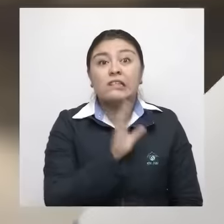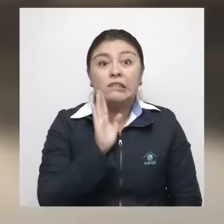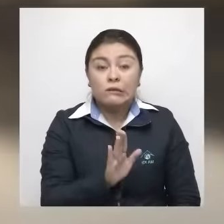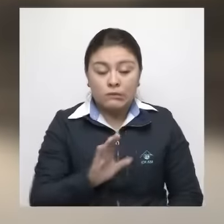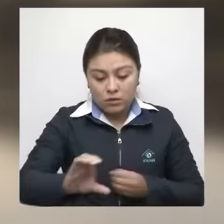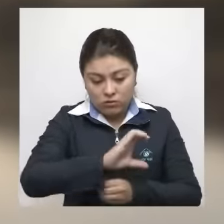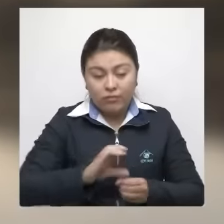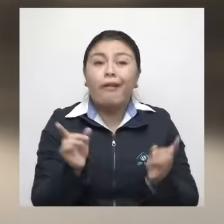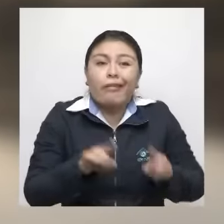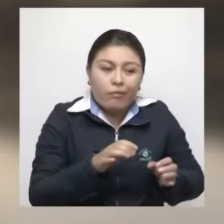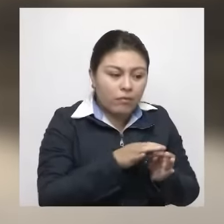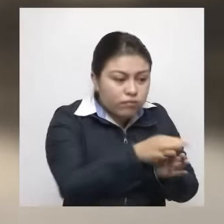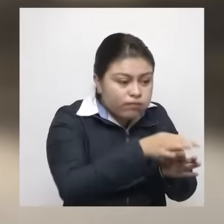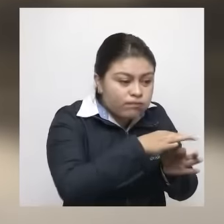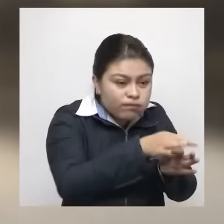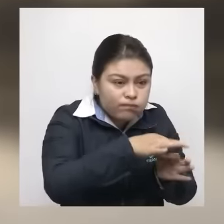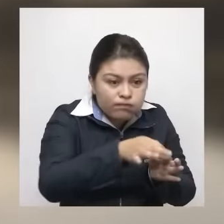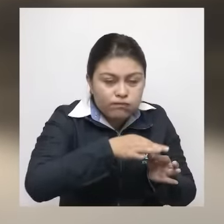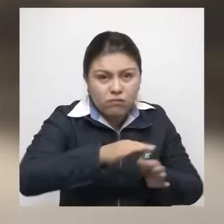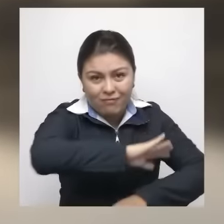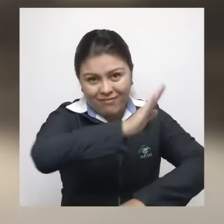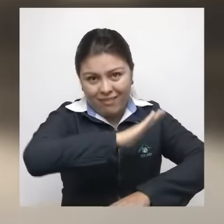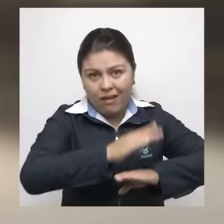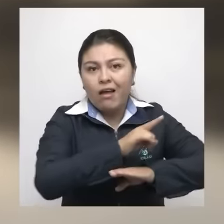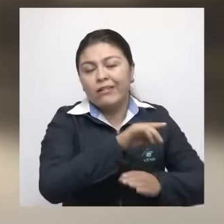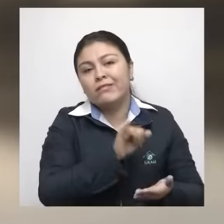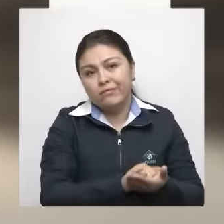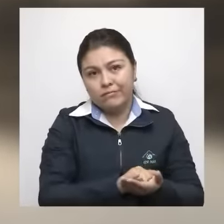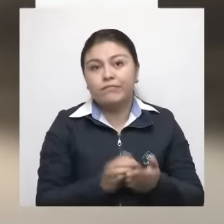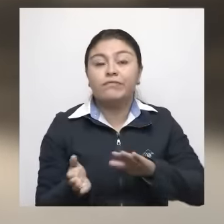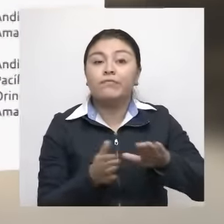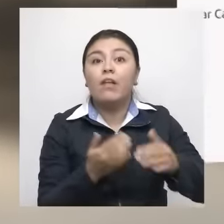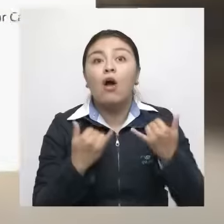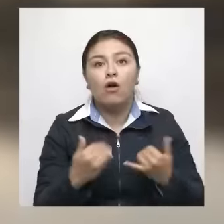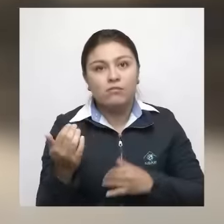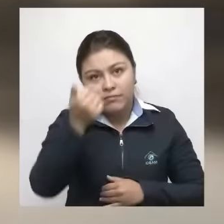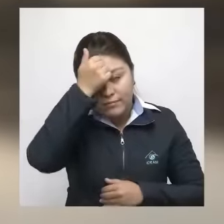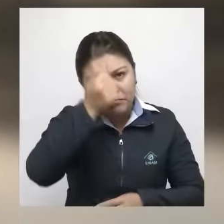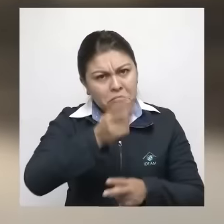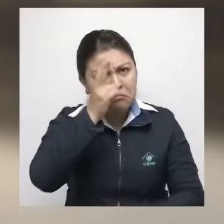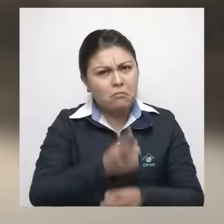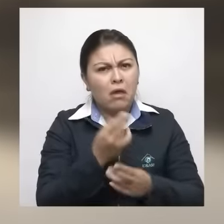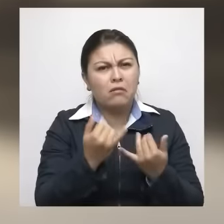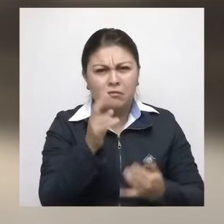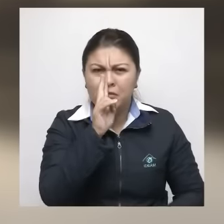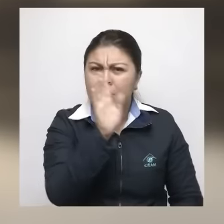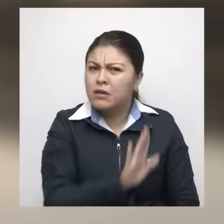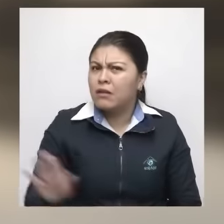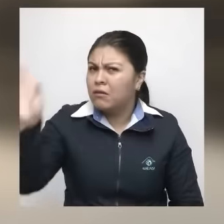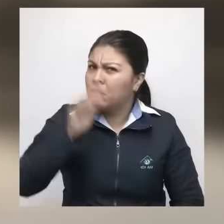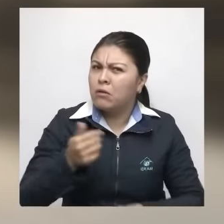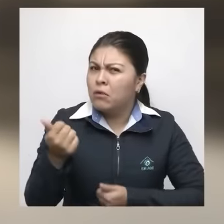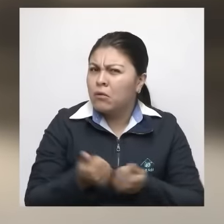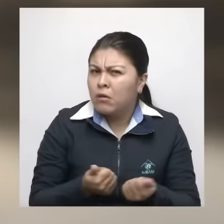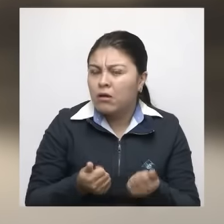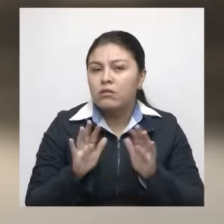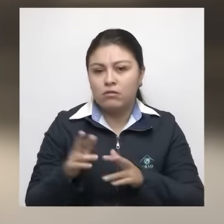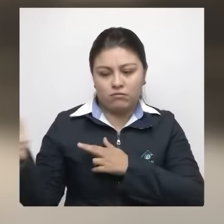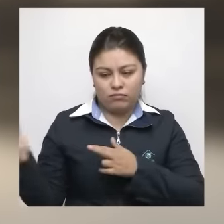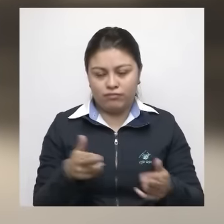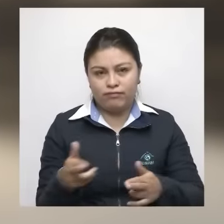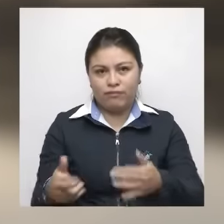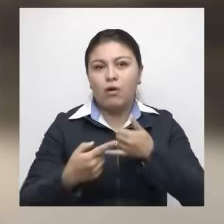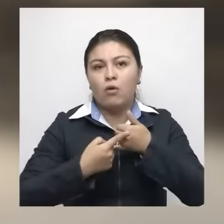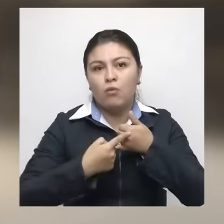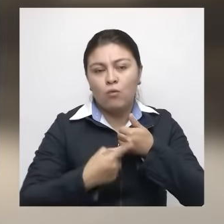Mucha atención a las principales alertas para hoy a nivel nacional. Alerta roja por crecientes en los ríos Guaviare, Inírid, Azumapaz y posibles